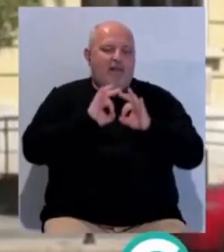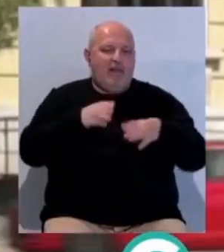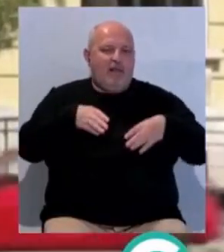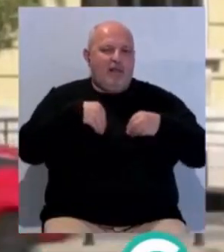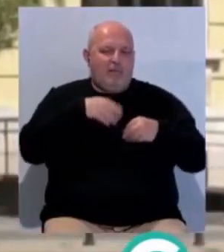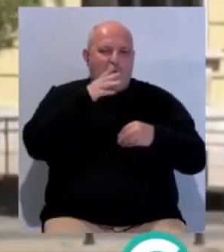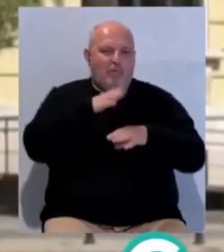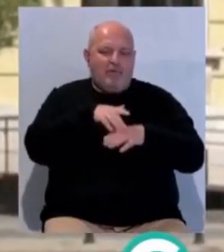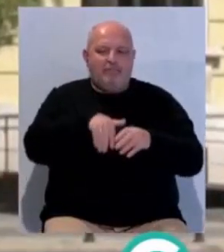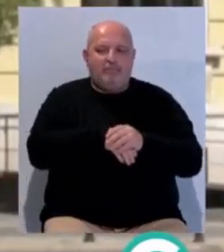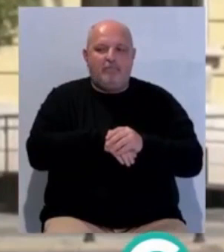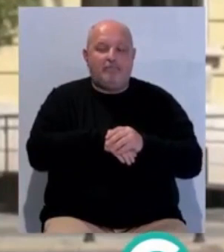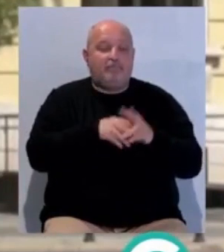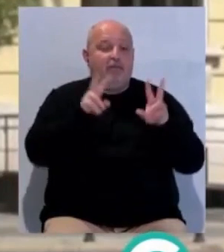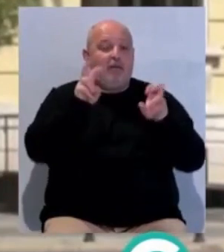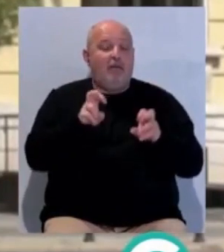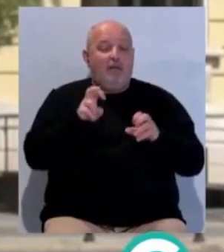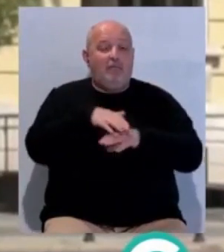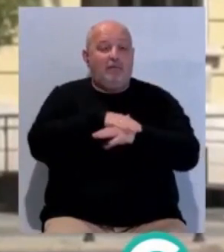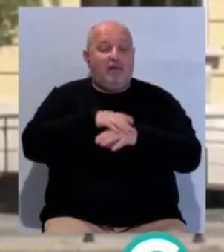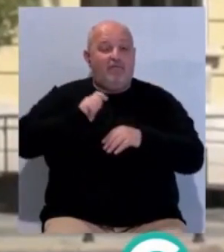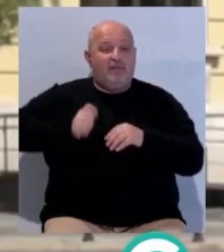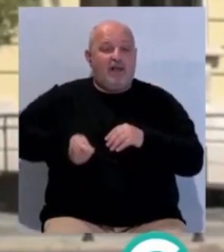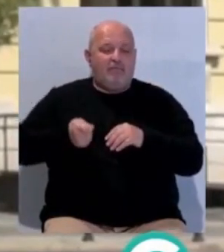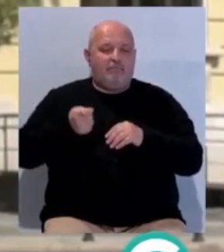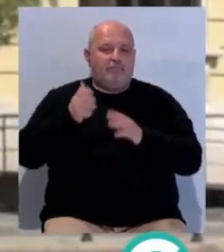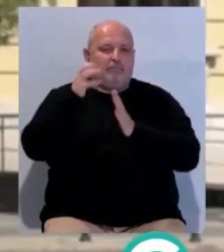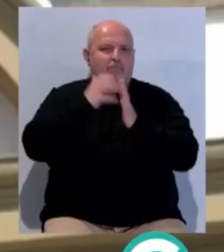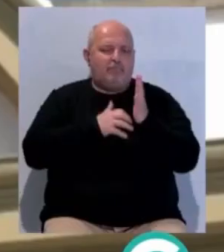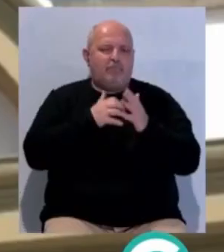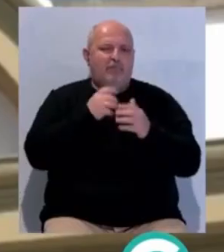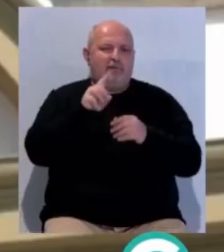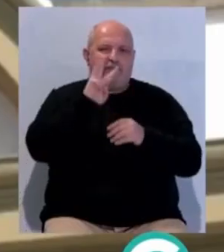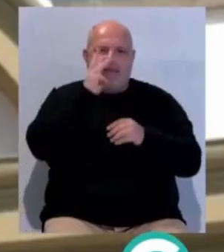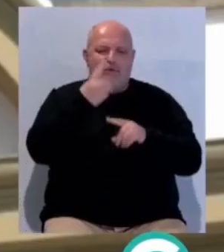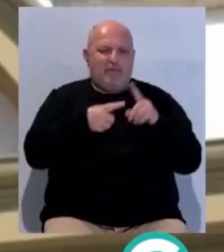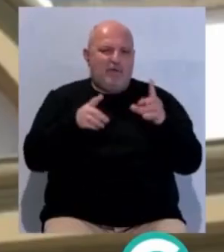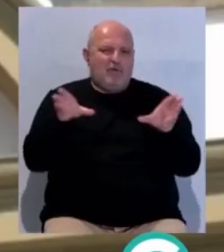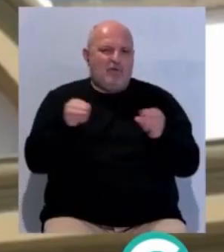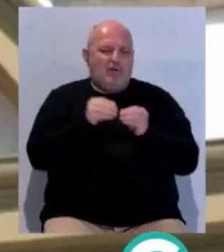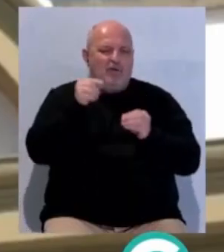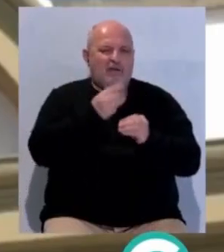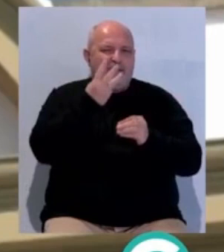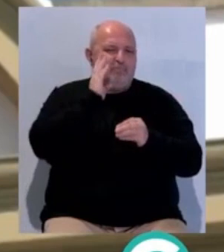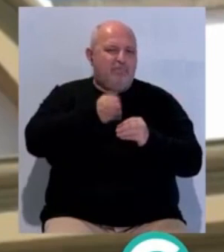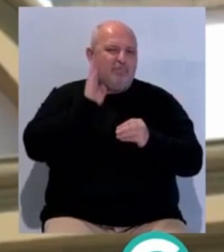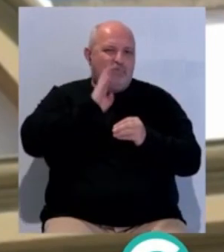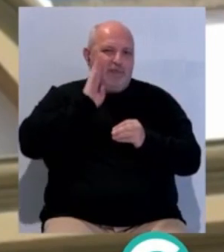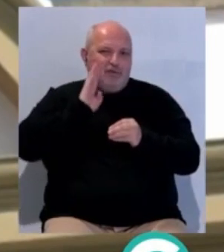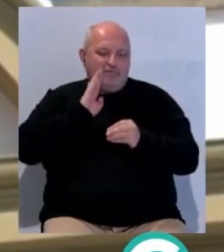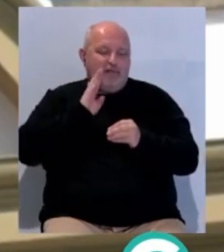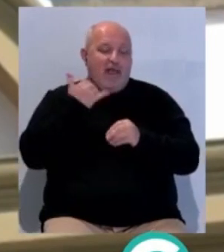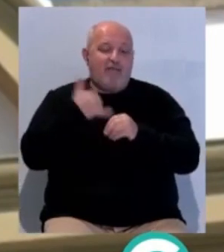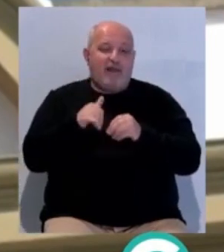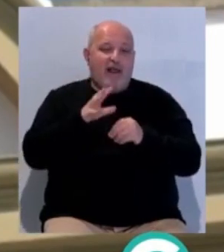asunción de la culpabilidad. Recordar que el Ministerio Fiscal había rebajado las penas a unos tres años y medio en total por los tres delitos, de forma que